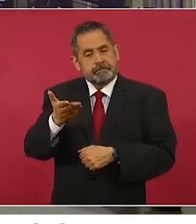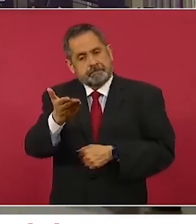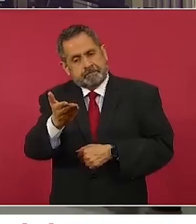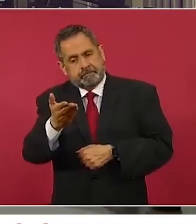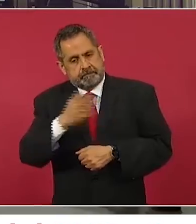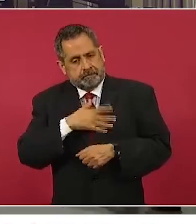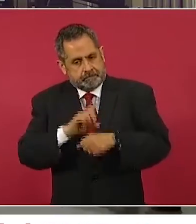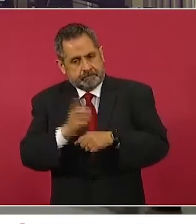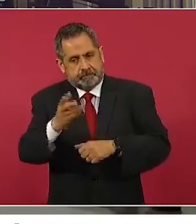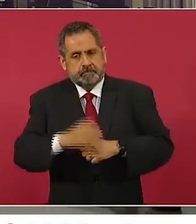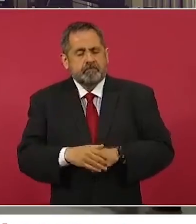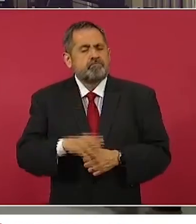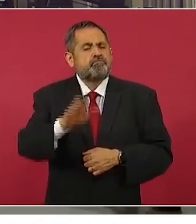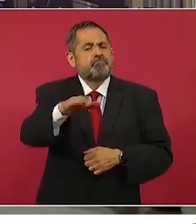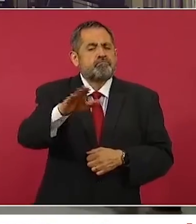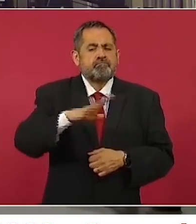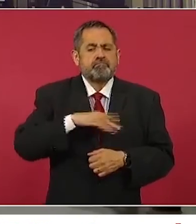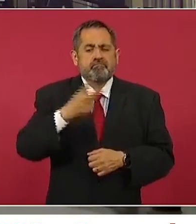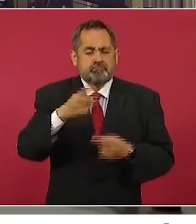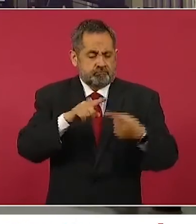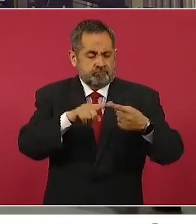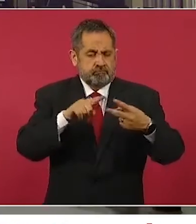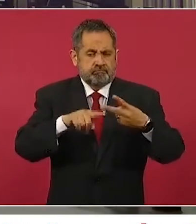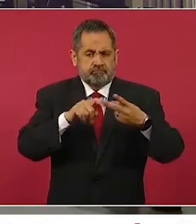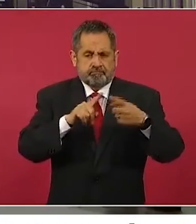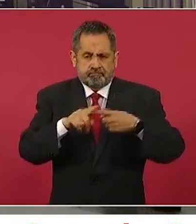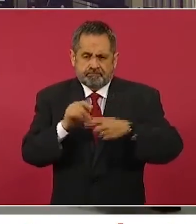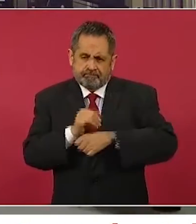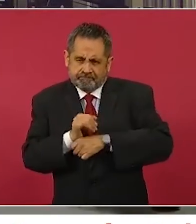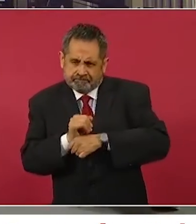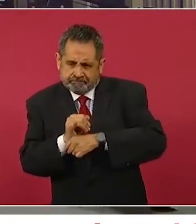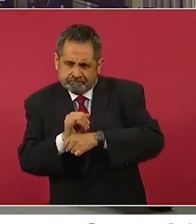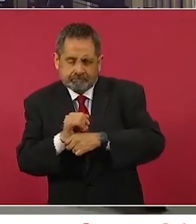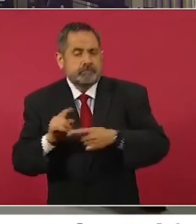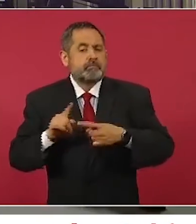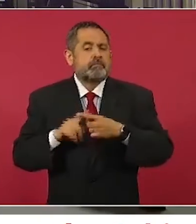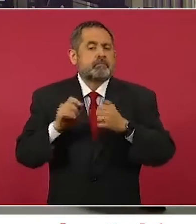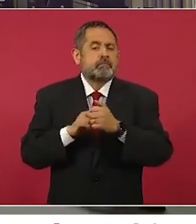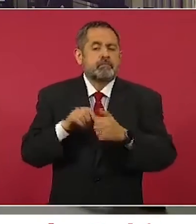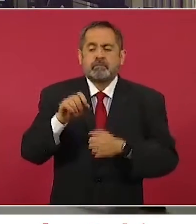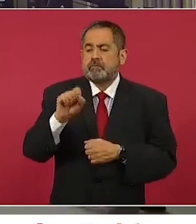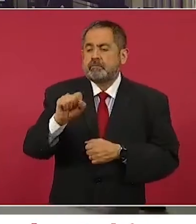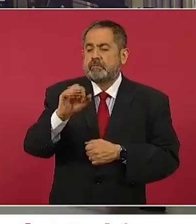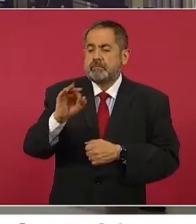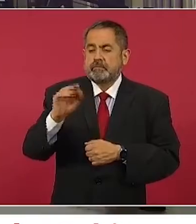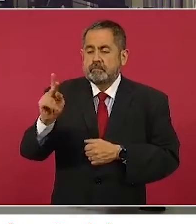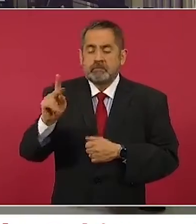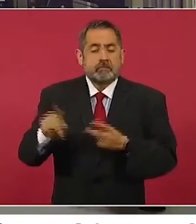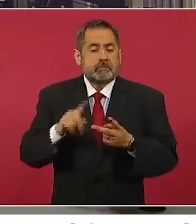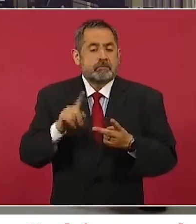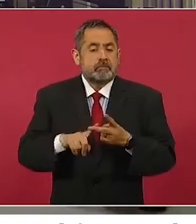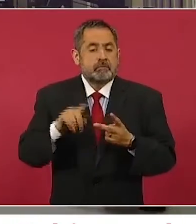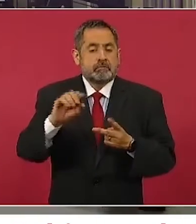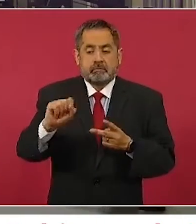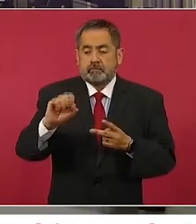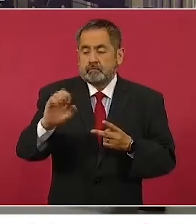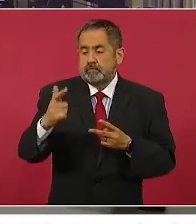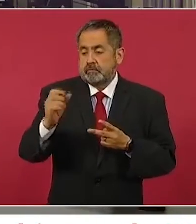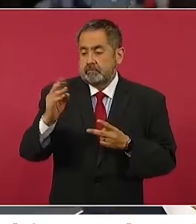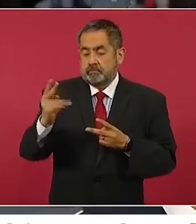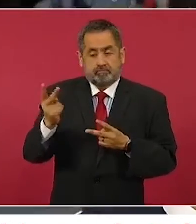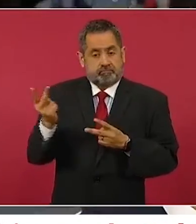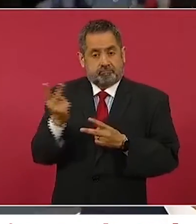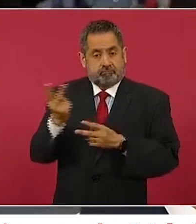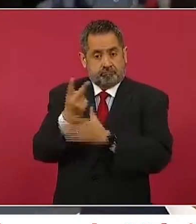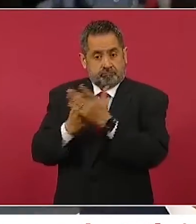hay dos investigaciones que se han hecho de forma conjunta, tanto la Secretaría de la Función Pública como la Secretaría de Gobernación y